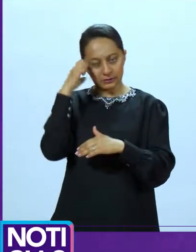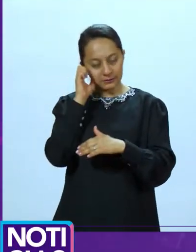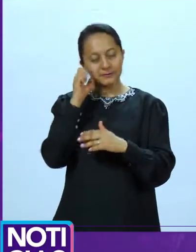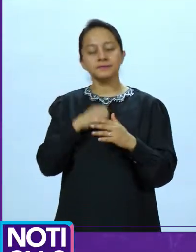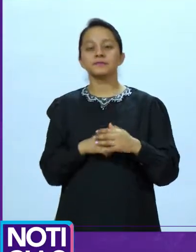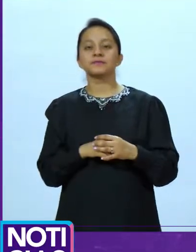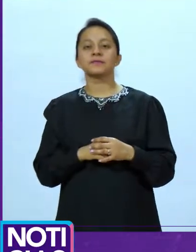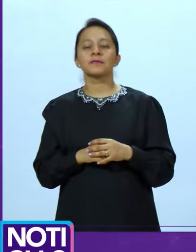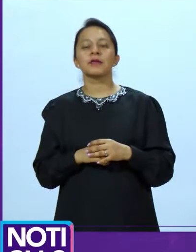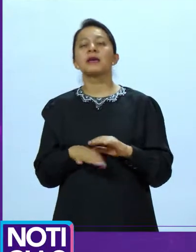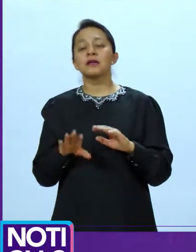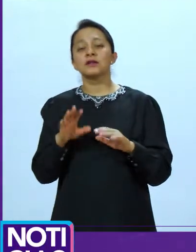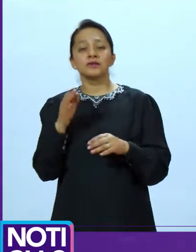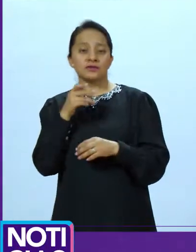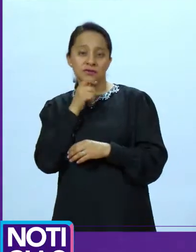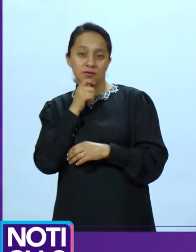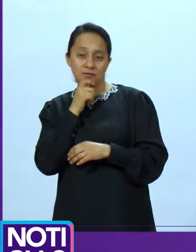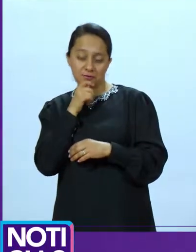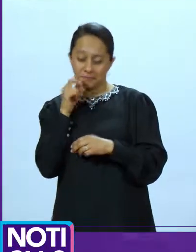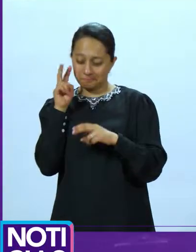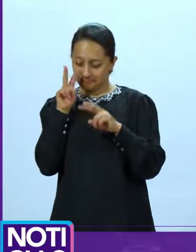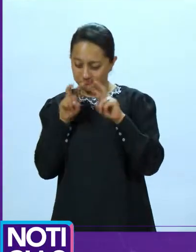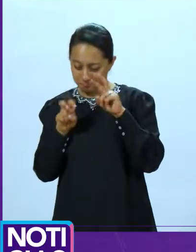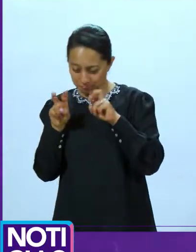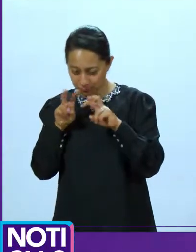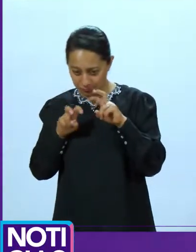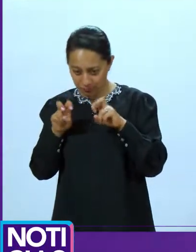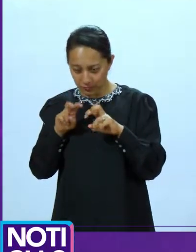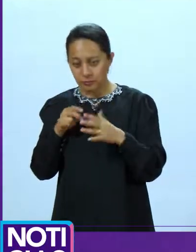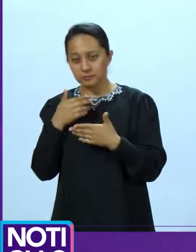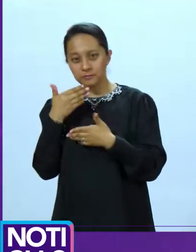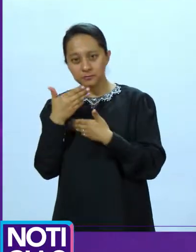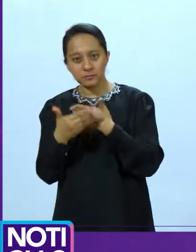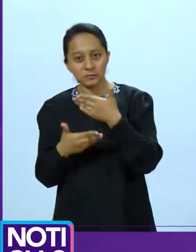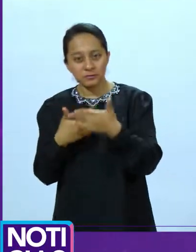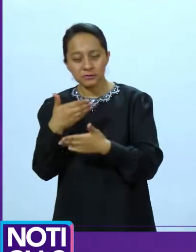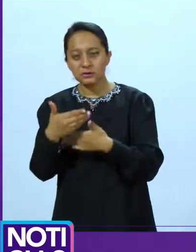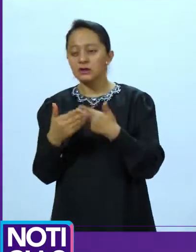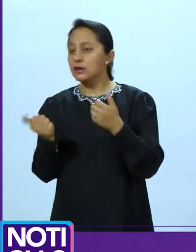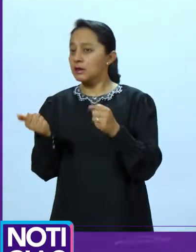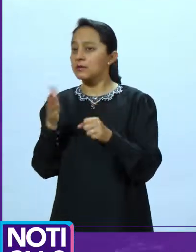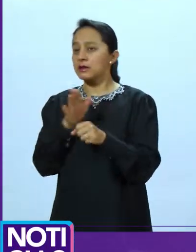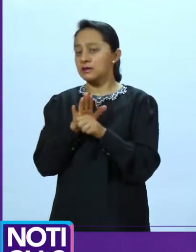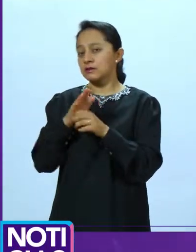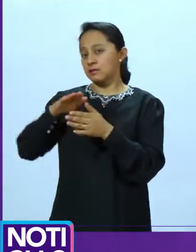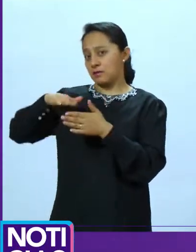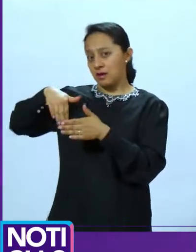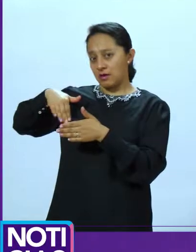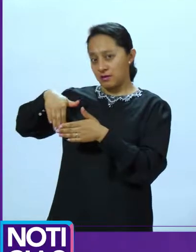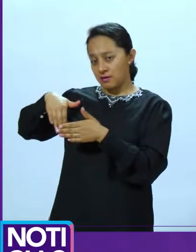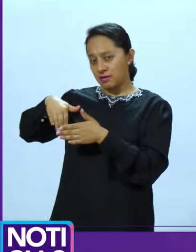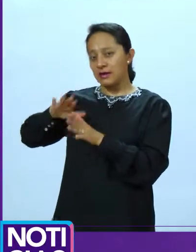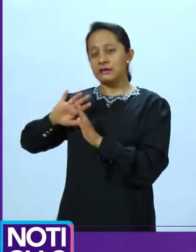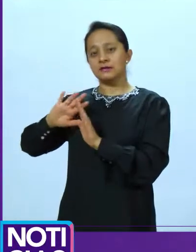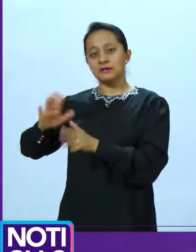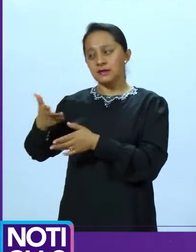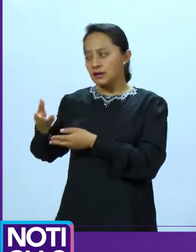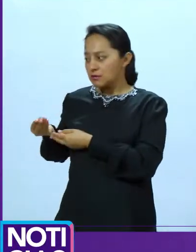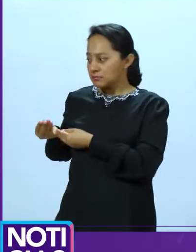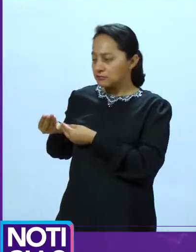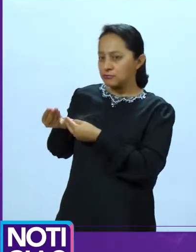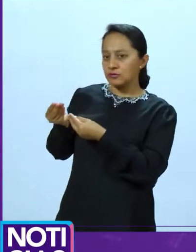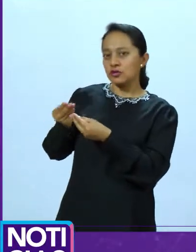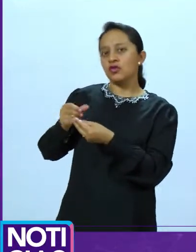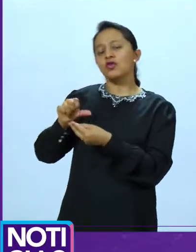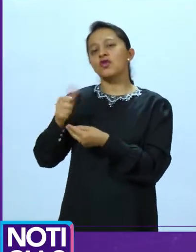los vehículos en un estacionamiento. Expreso que todavía se encuentra bajo análisis el estatus procesal que la administración pasada había